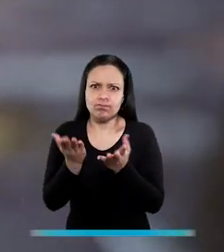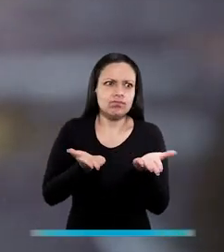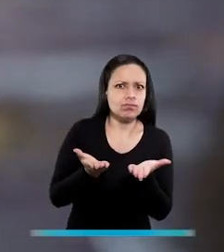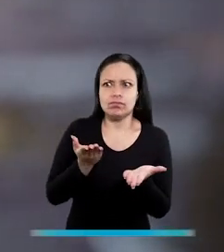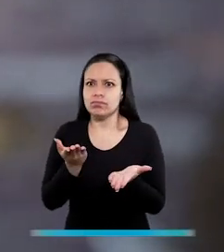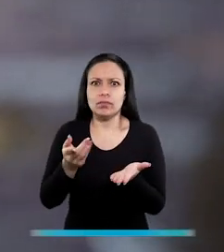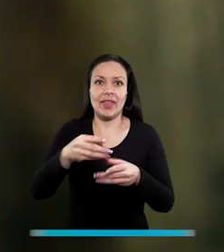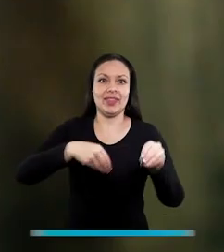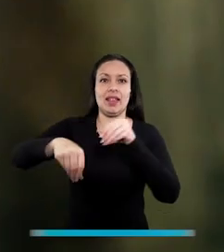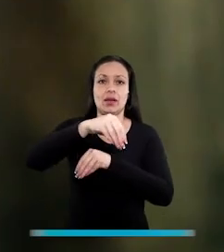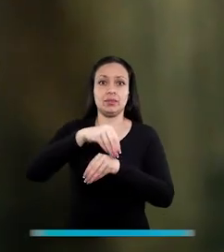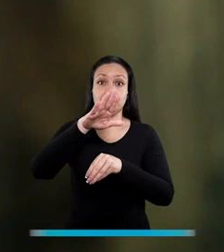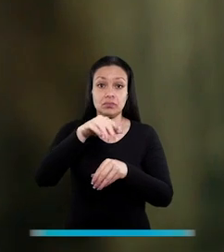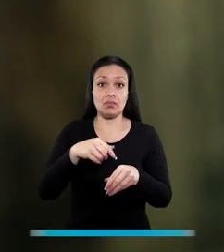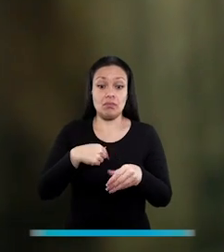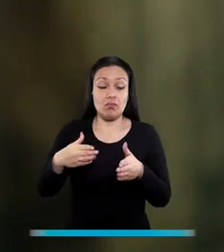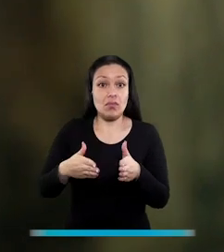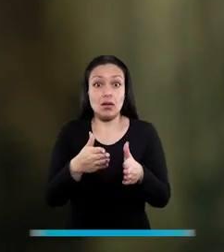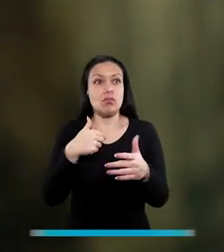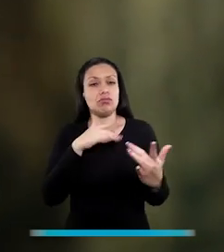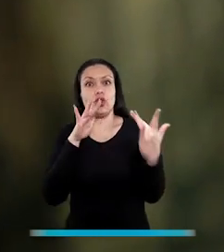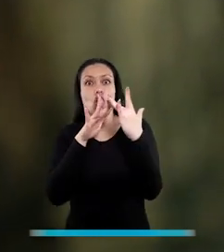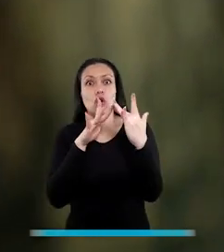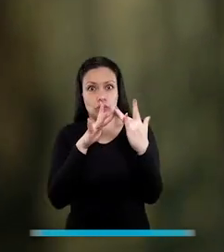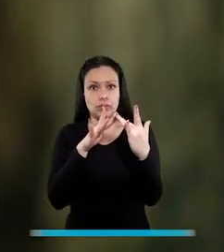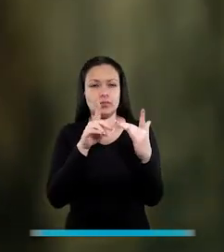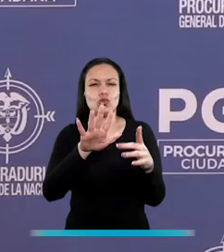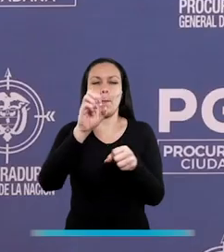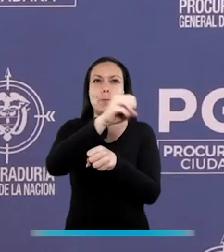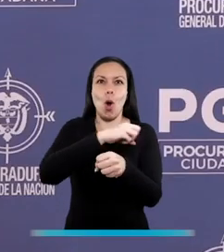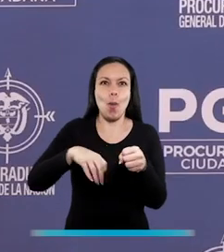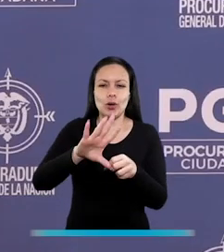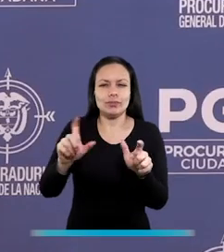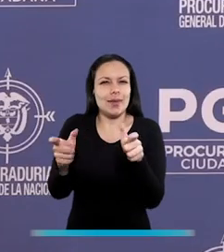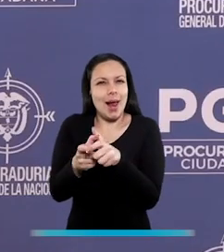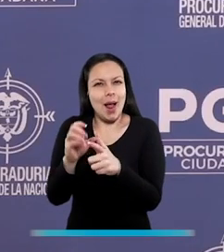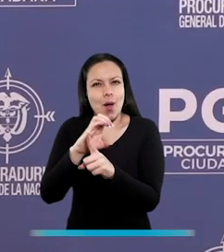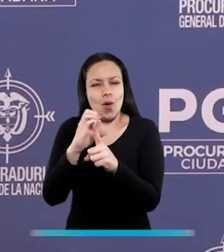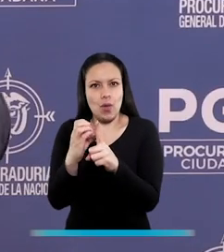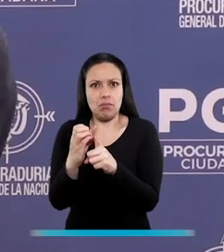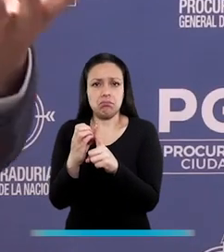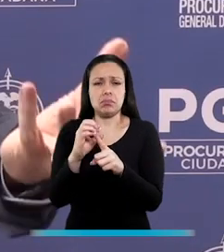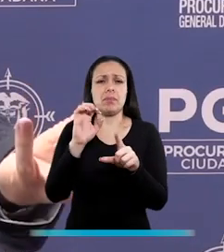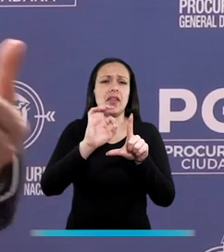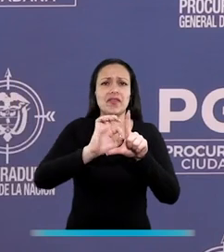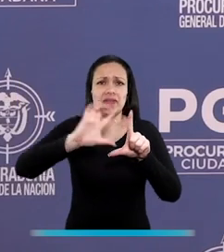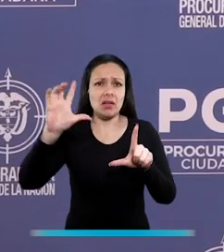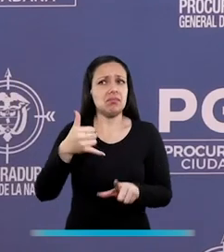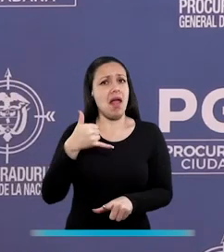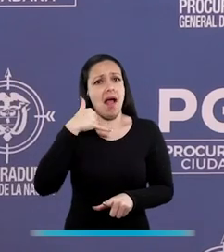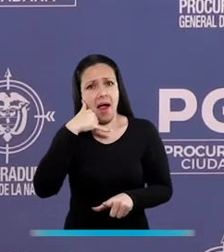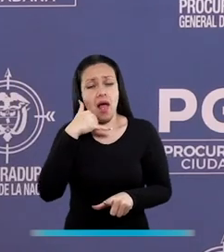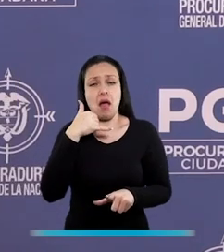nuestros ojos en los territorios. Porque además de las vías normales de comunicación de las poblaciones étnicas, por